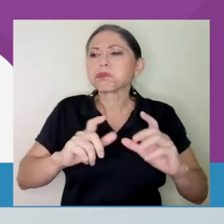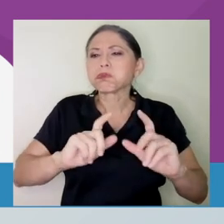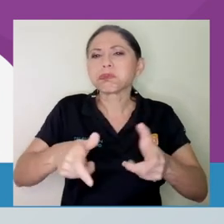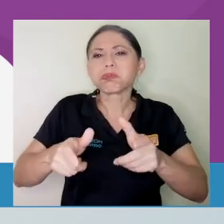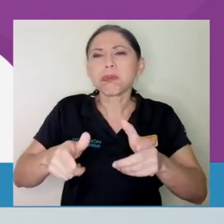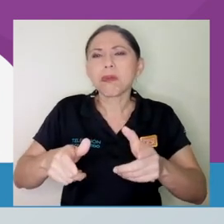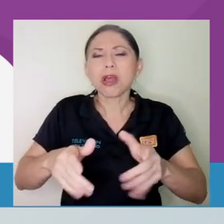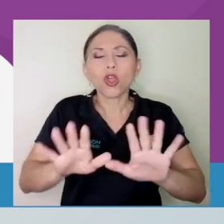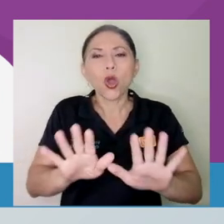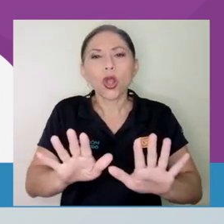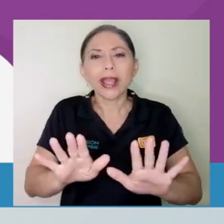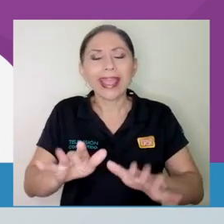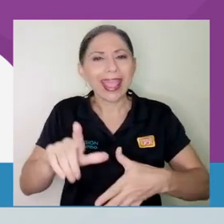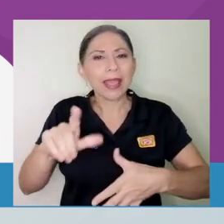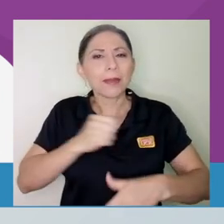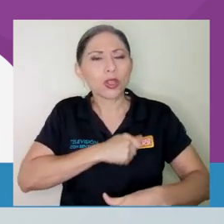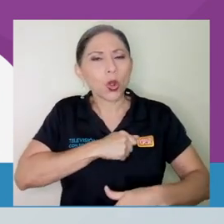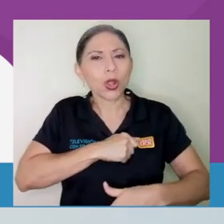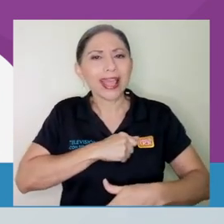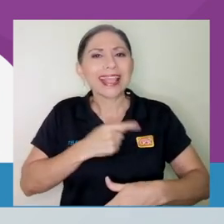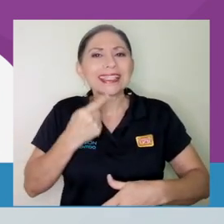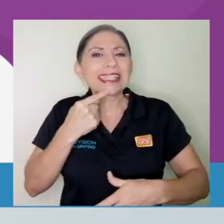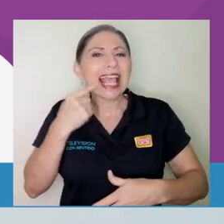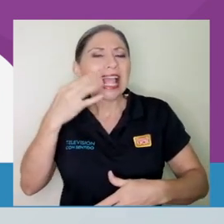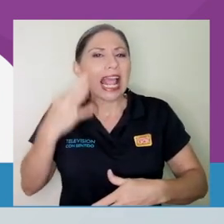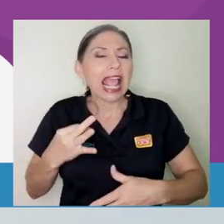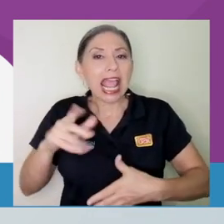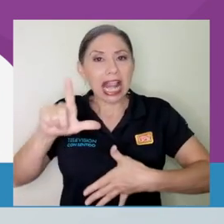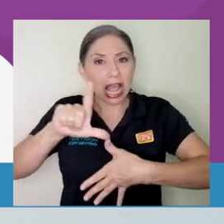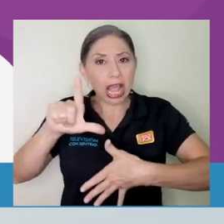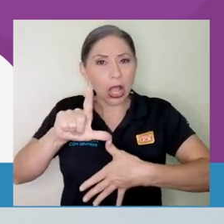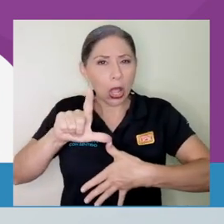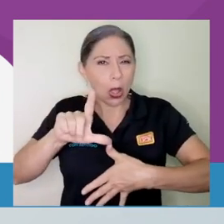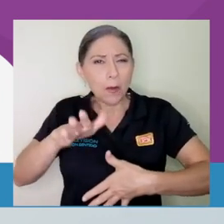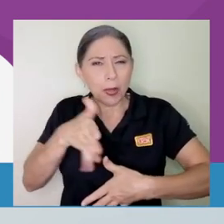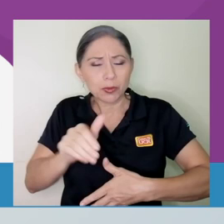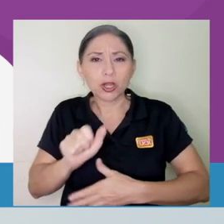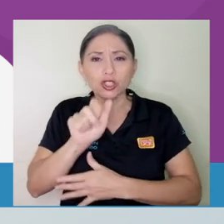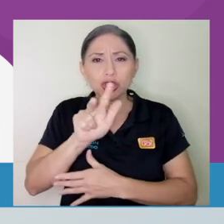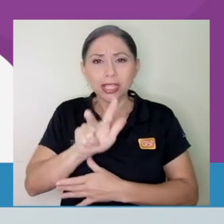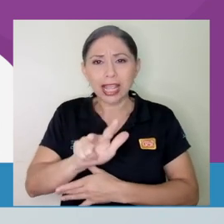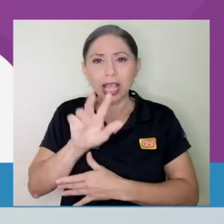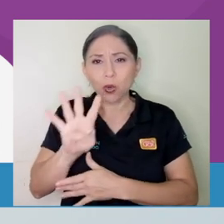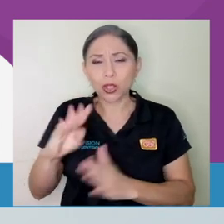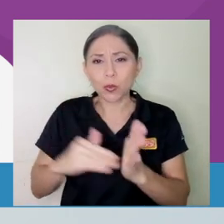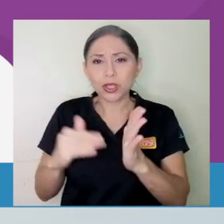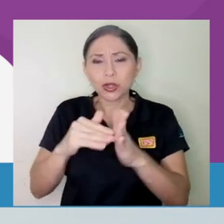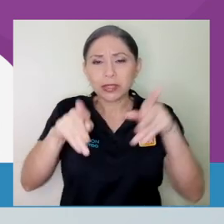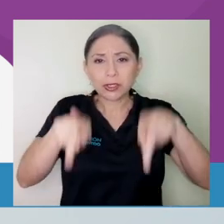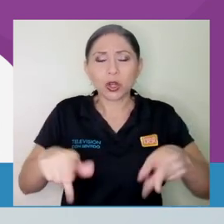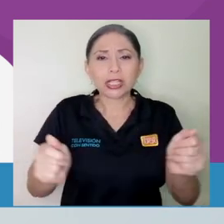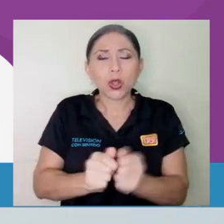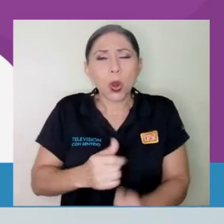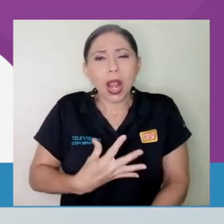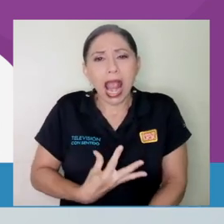Latinoamérica hay más o menos 34 millones de personas con hambre, pero con lo que se desperdicia en Latinoamérica podríamos